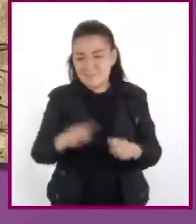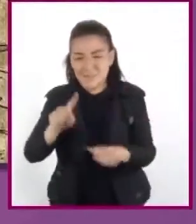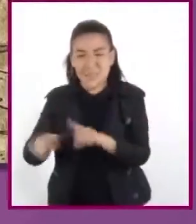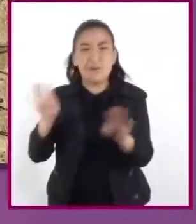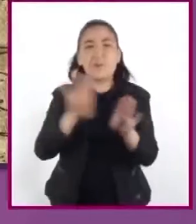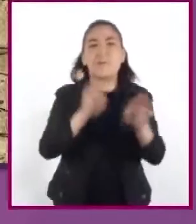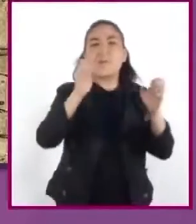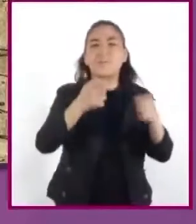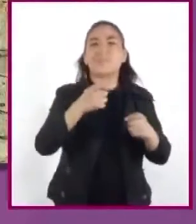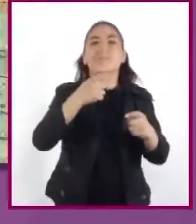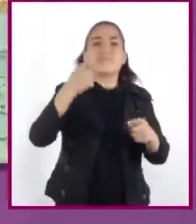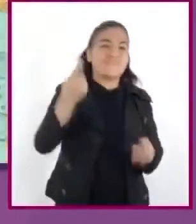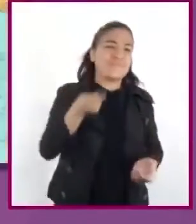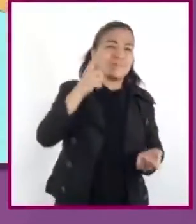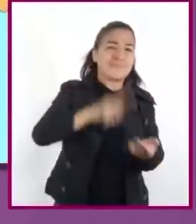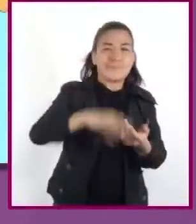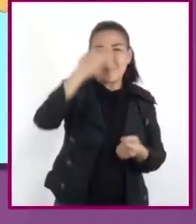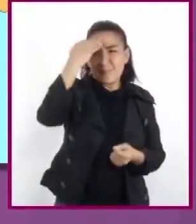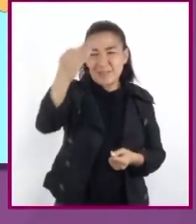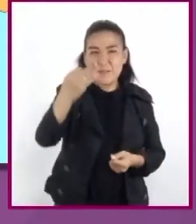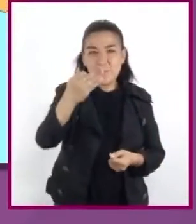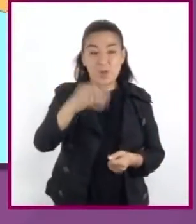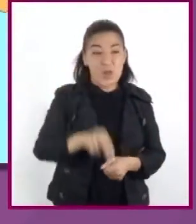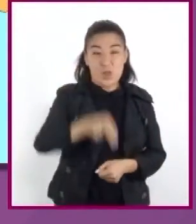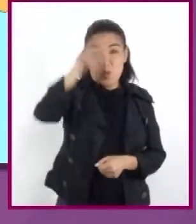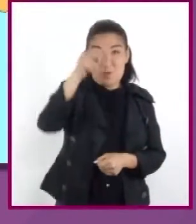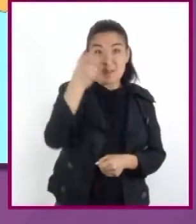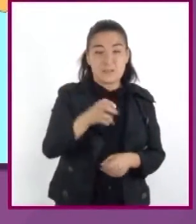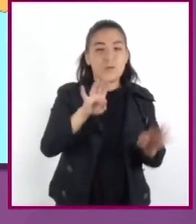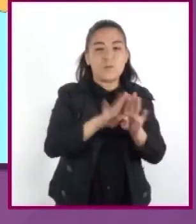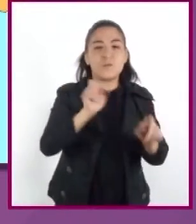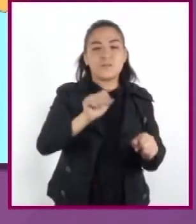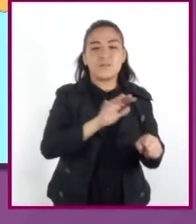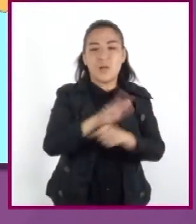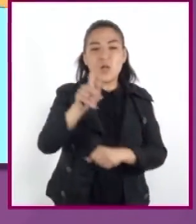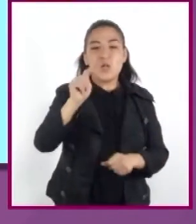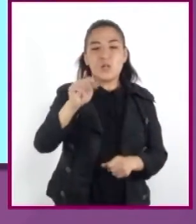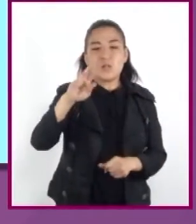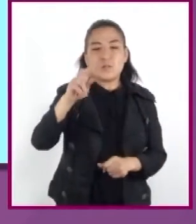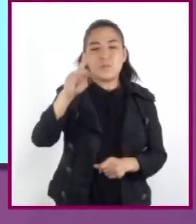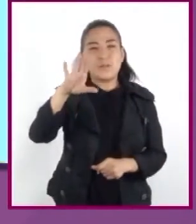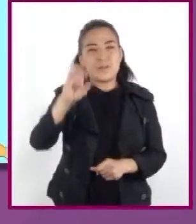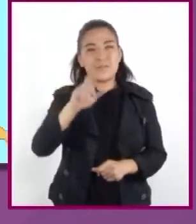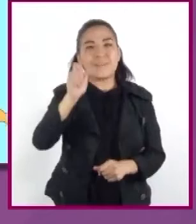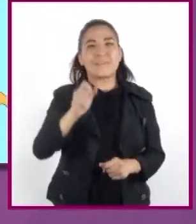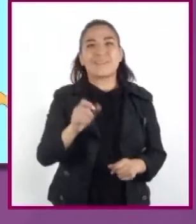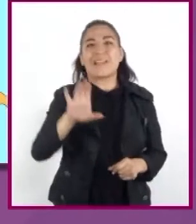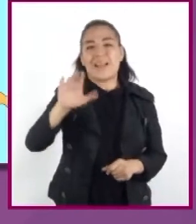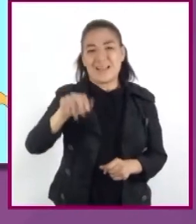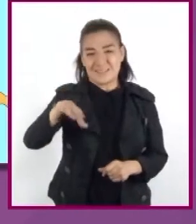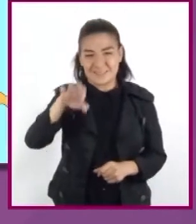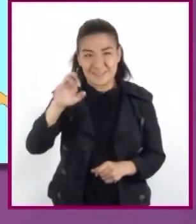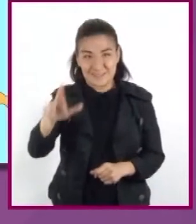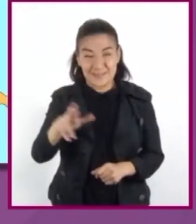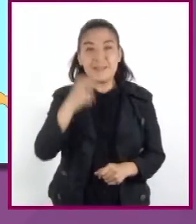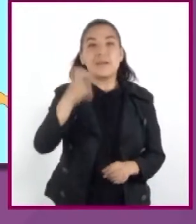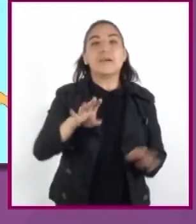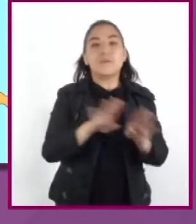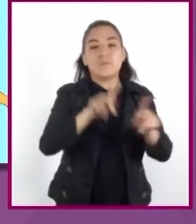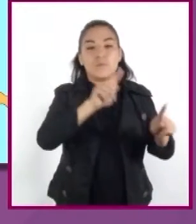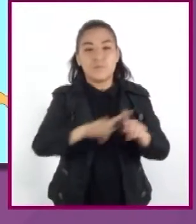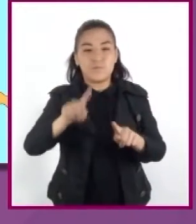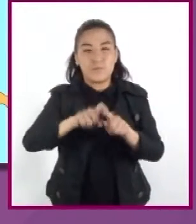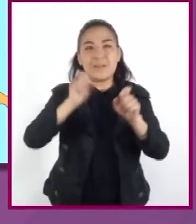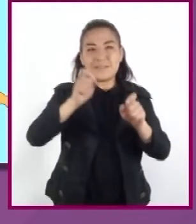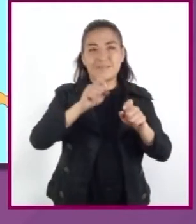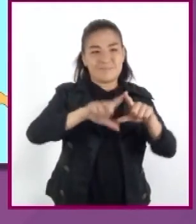variables en el tiempo. En el norte llegó a rebasar el trópico de Cáncer, mientras que en su parte suroriental ocupó la